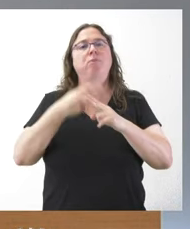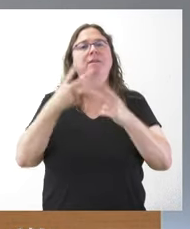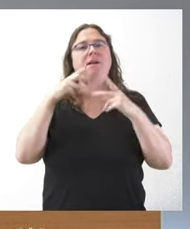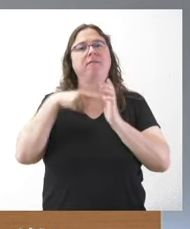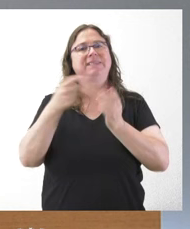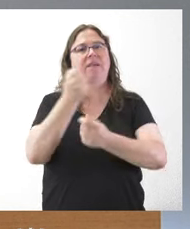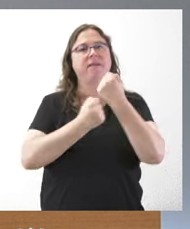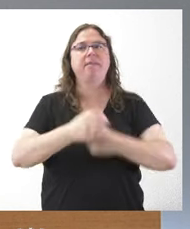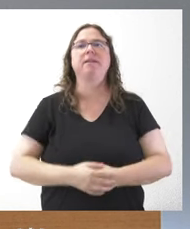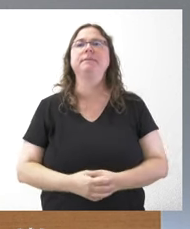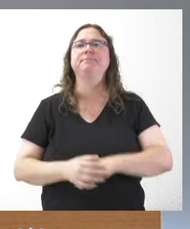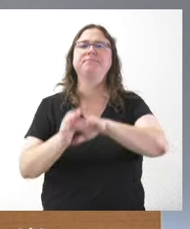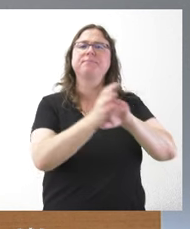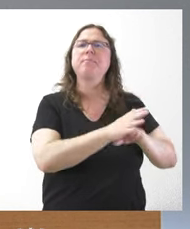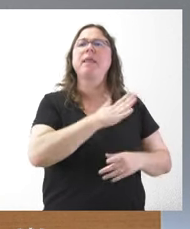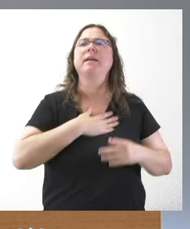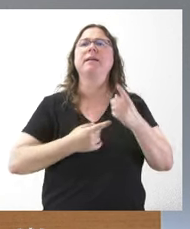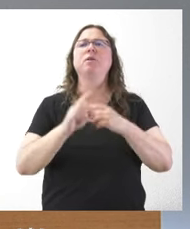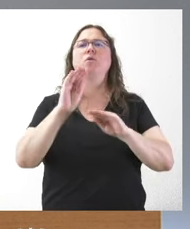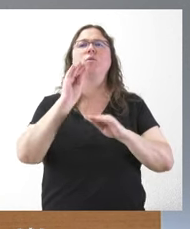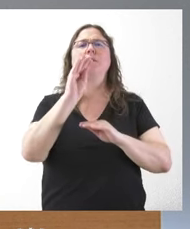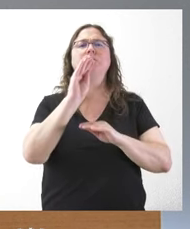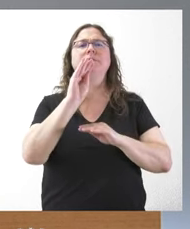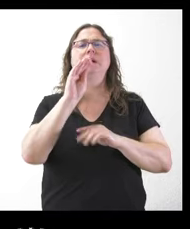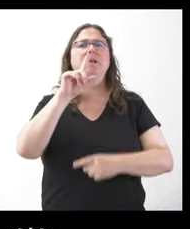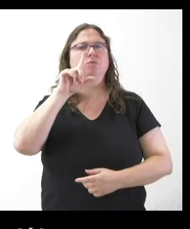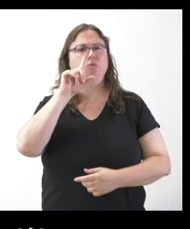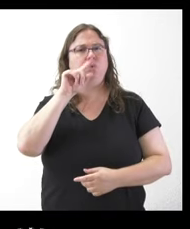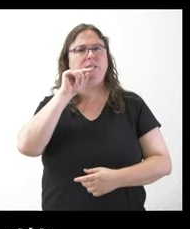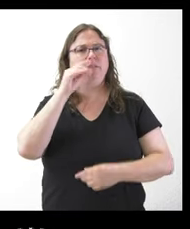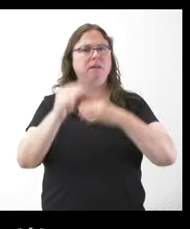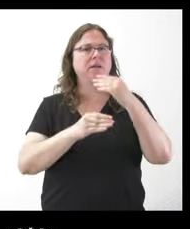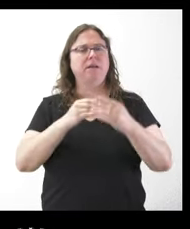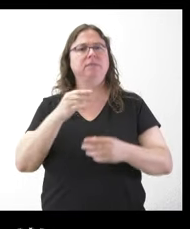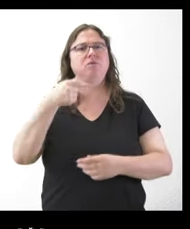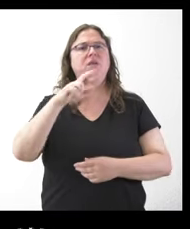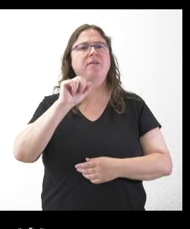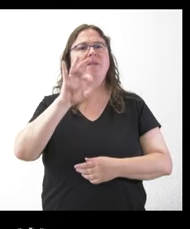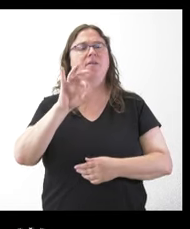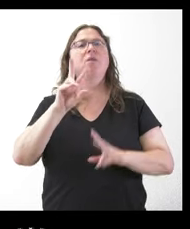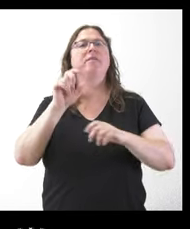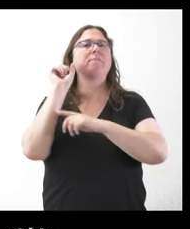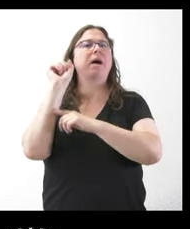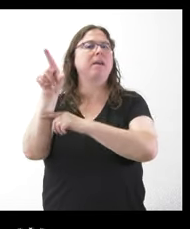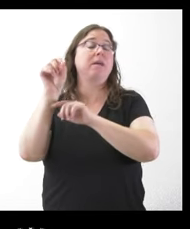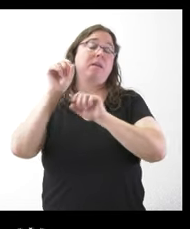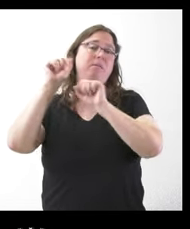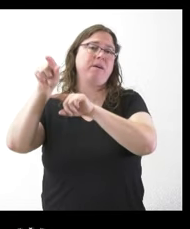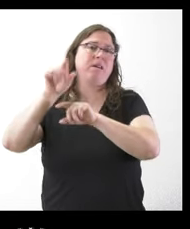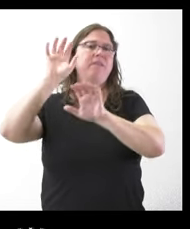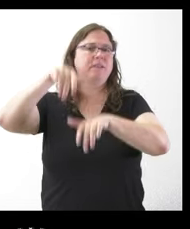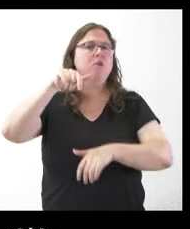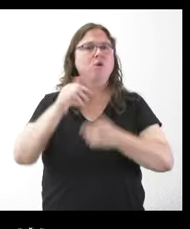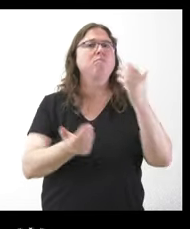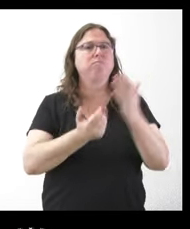Sí, quería preguntarle por el tuit que ha enviado García Gallardo sobre los inmigrantes de León esta mañana Nicanor Sen el